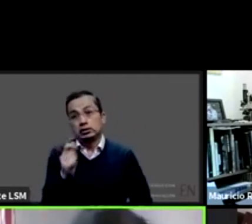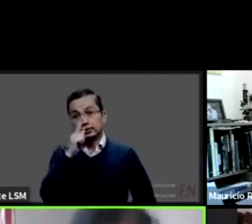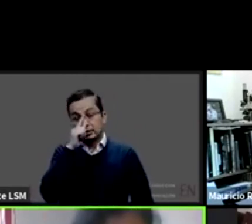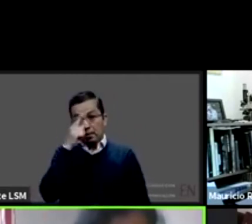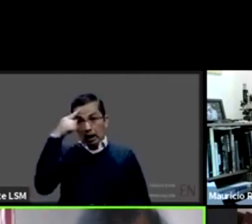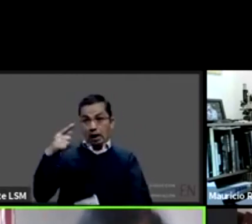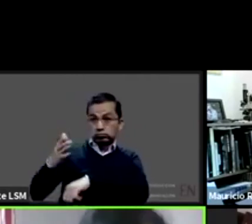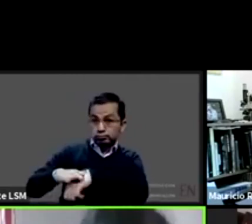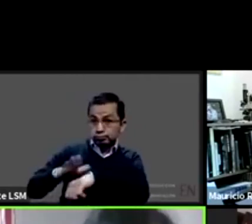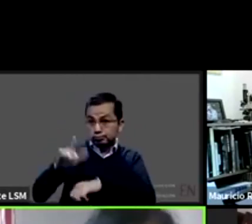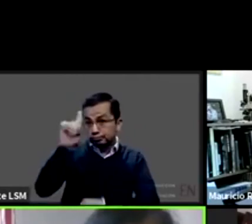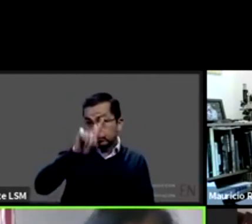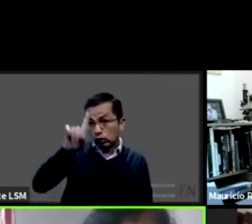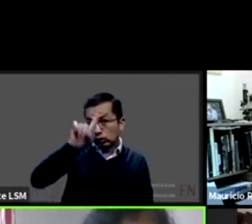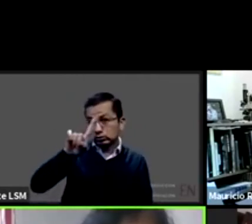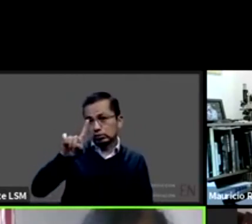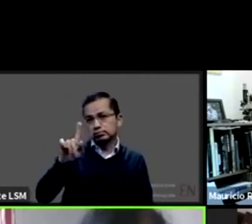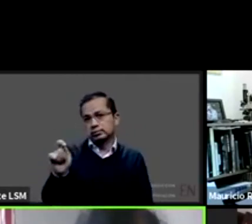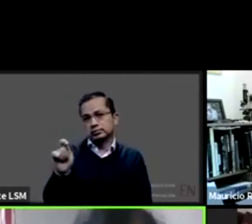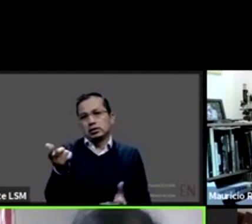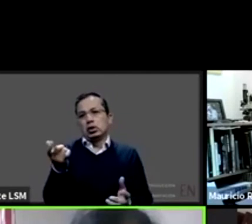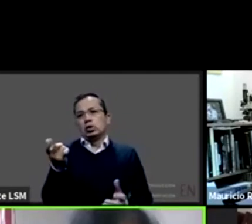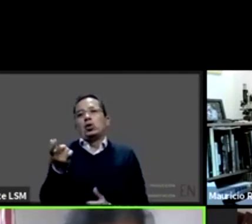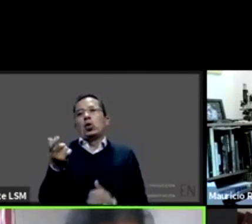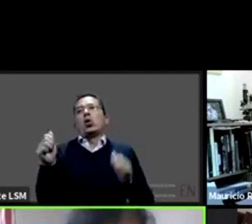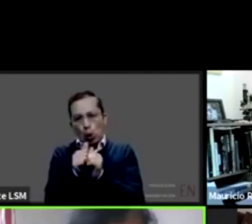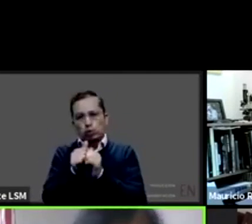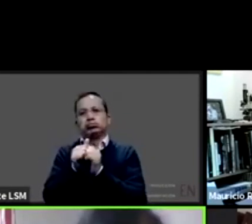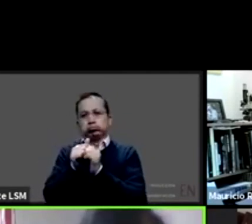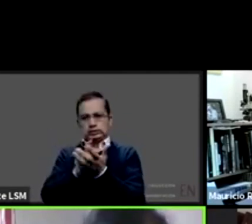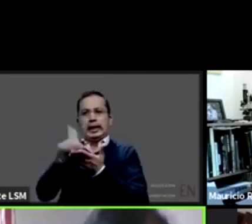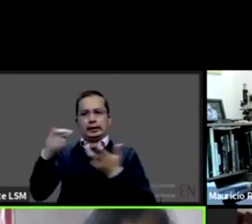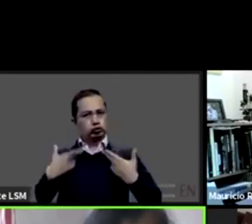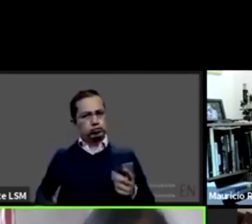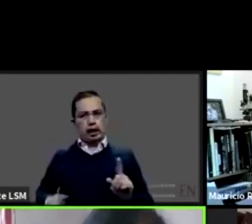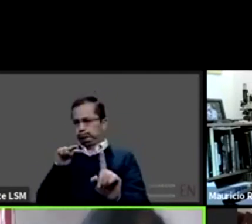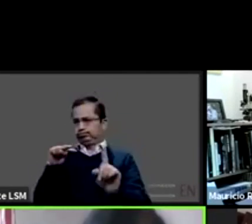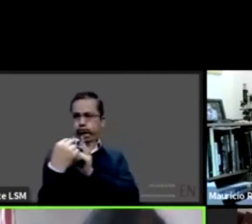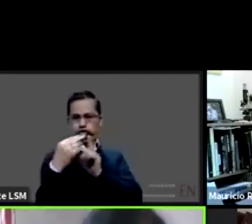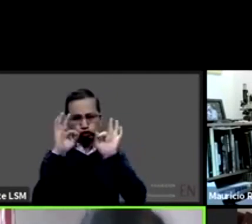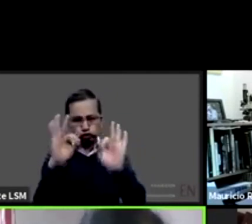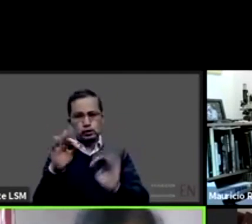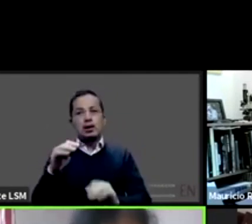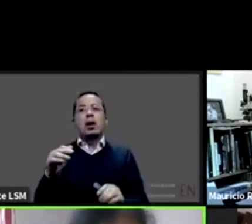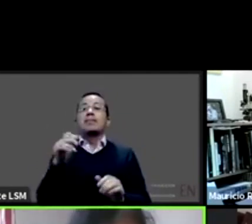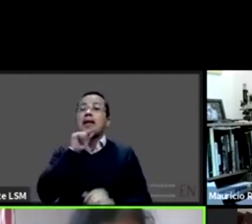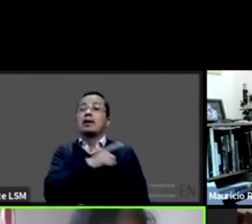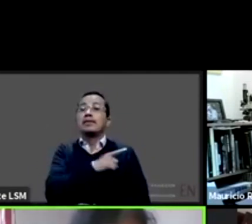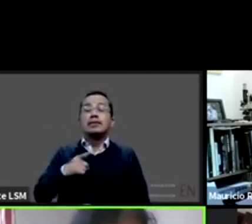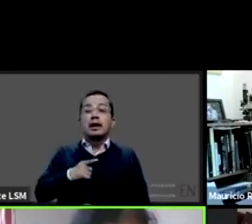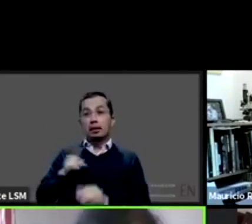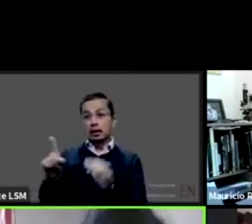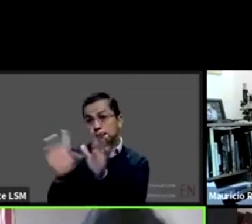derivadas de esta recomendación desde el enfoque de derechos es incorporar el consentimiento informado así como